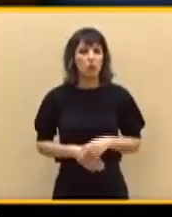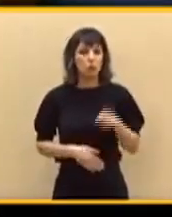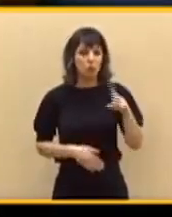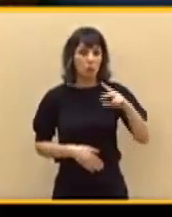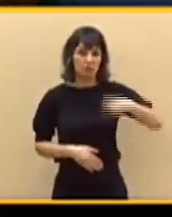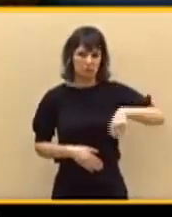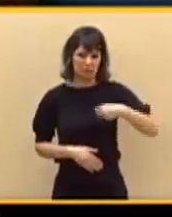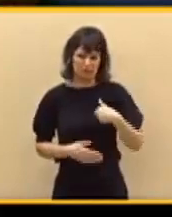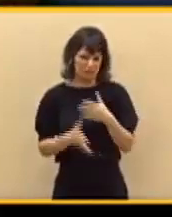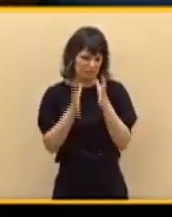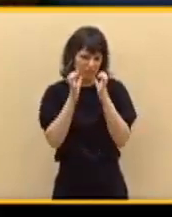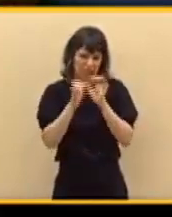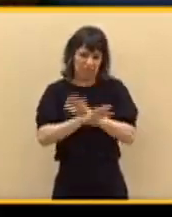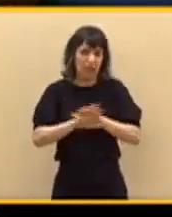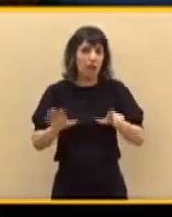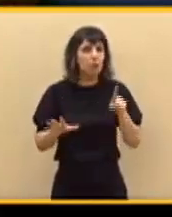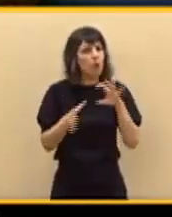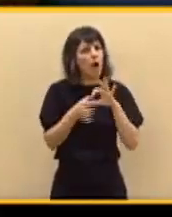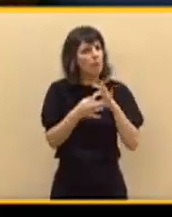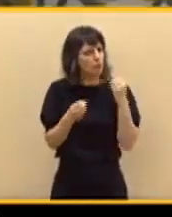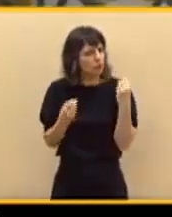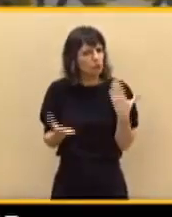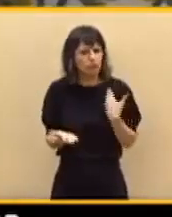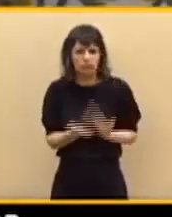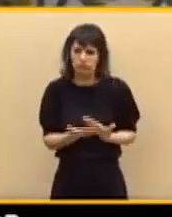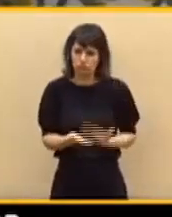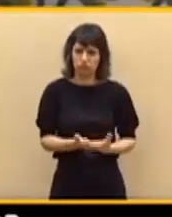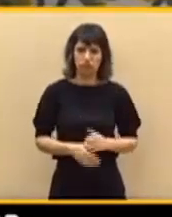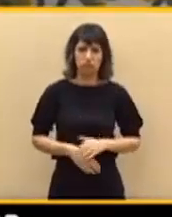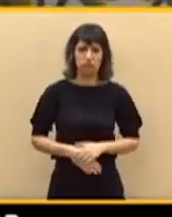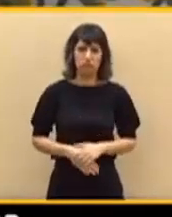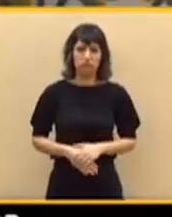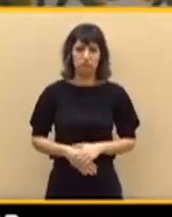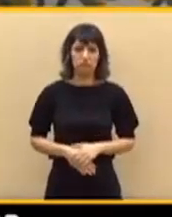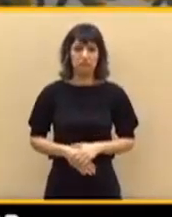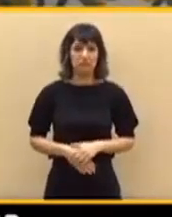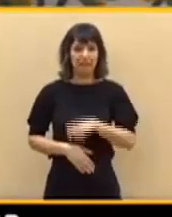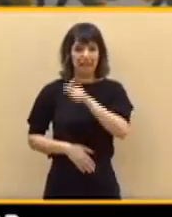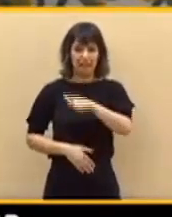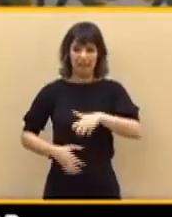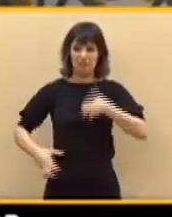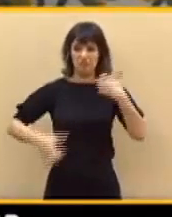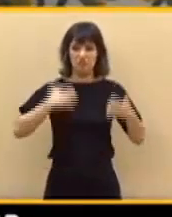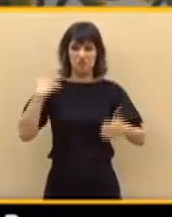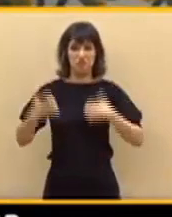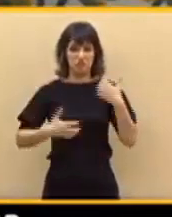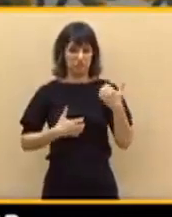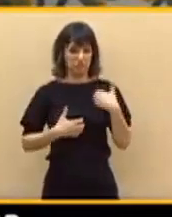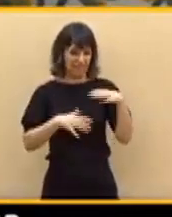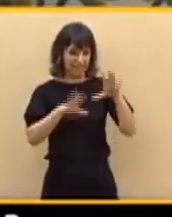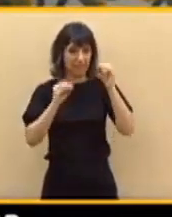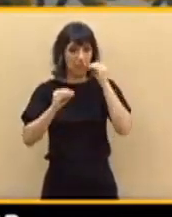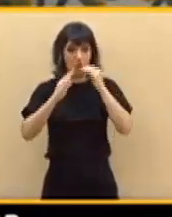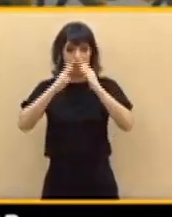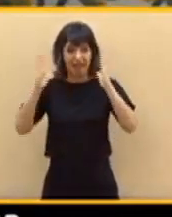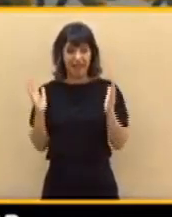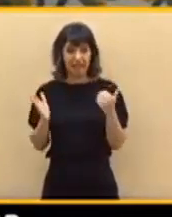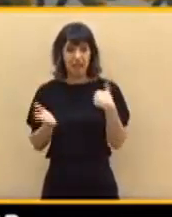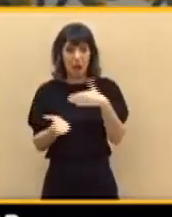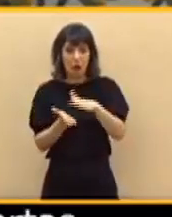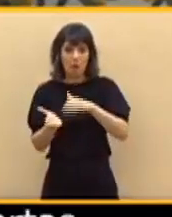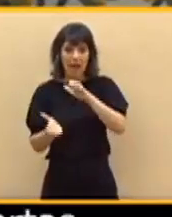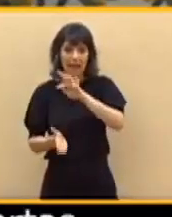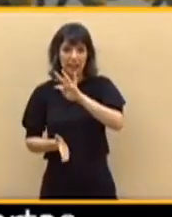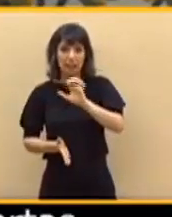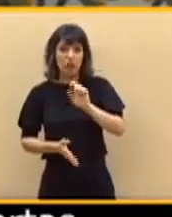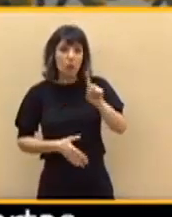aquí ha demostrado que es un buen amigo. Entenderá ahora el enfado de la gente, que no cobra los ERTE en casa, pero que sí ven cómo su amigo cobra esa puerta